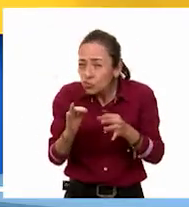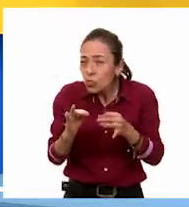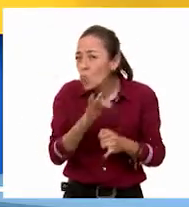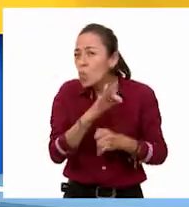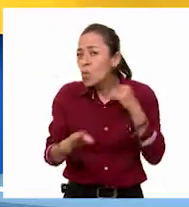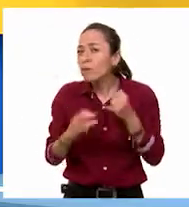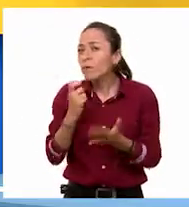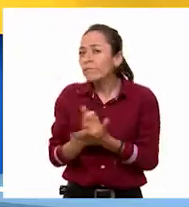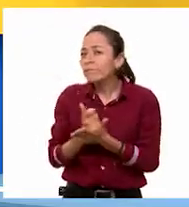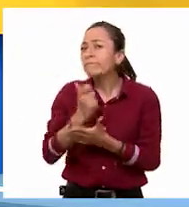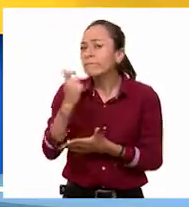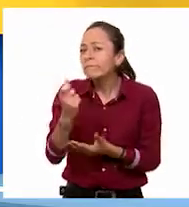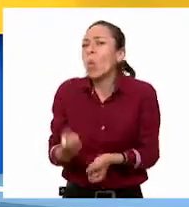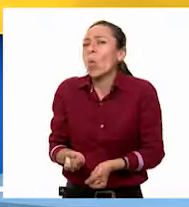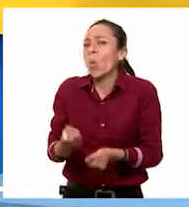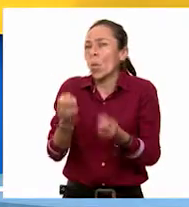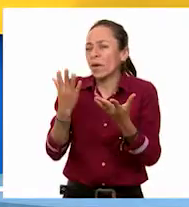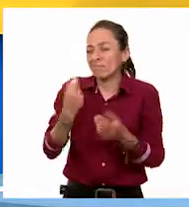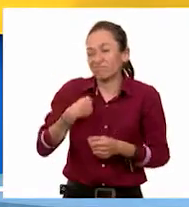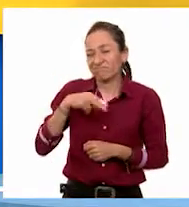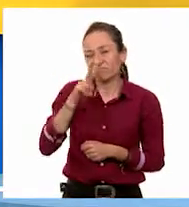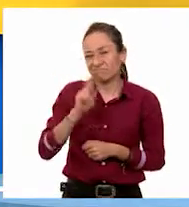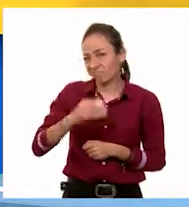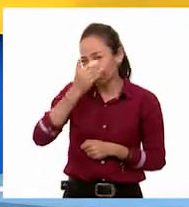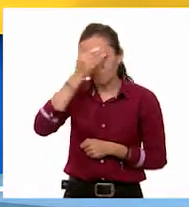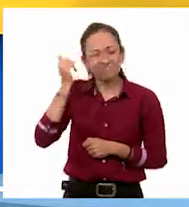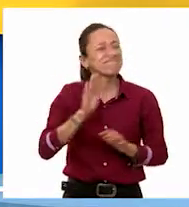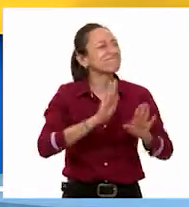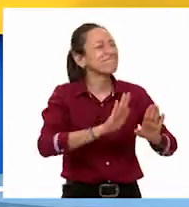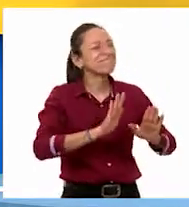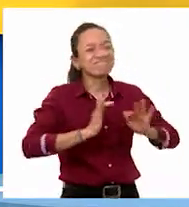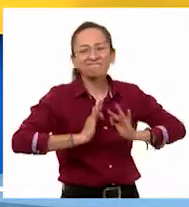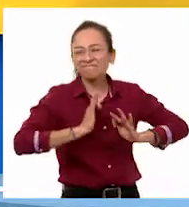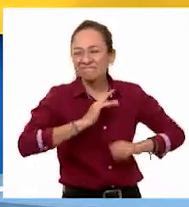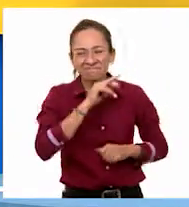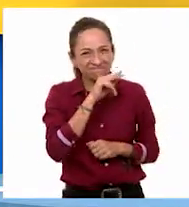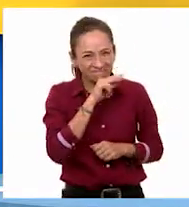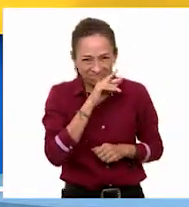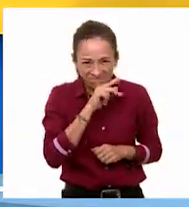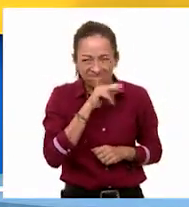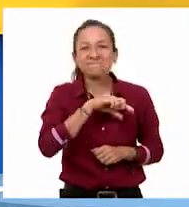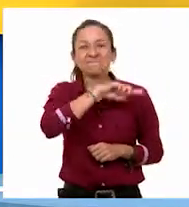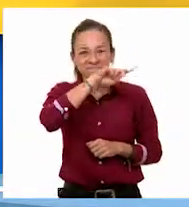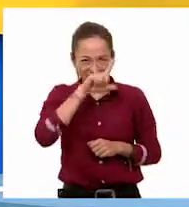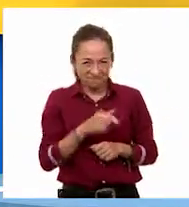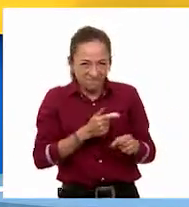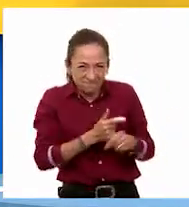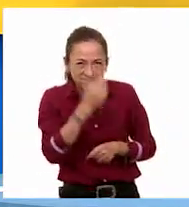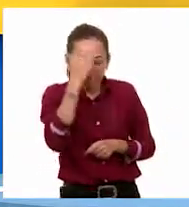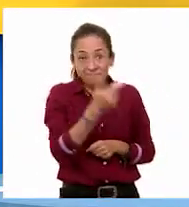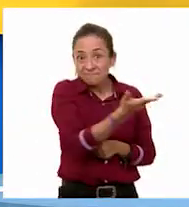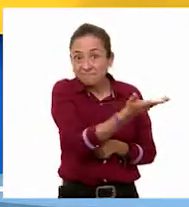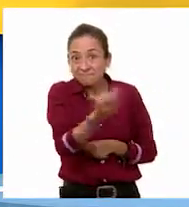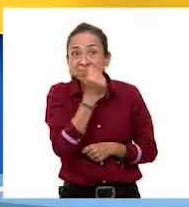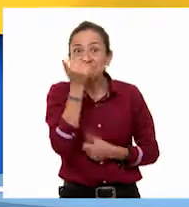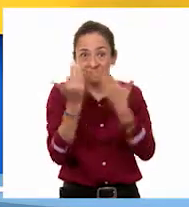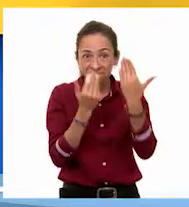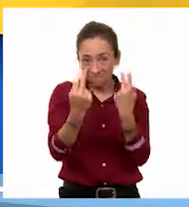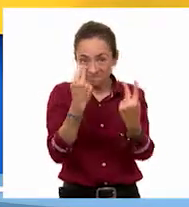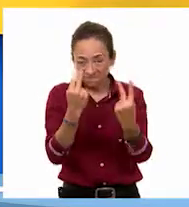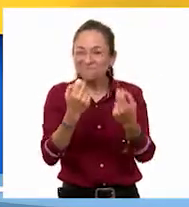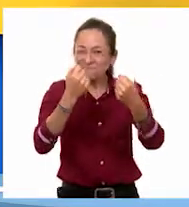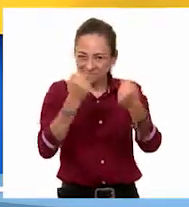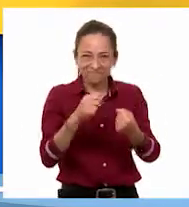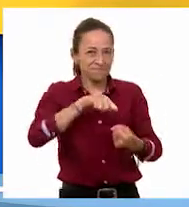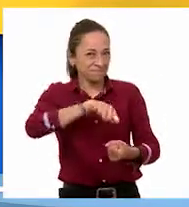No te preocupes. Ahorita lo resolvemos. Nuestras alumnas y alumnos que en casa también sé que te ayudarán. En la promoción te